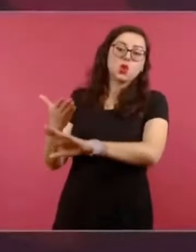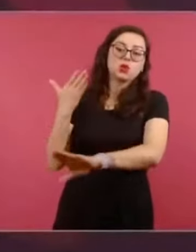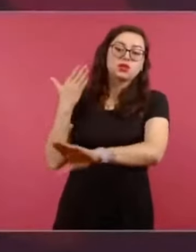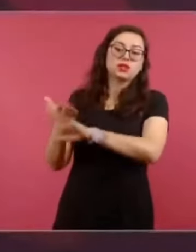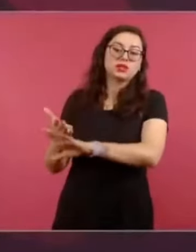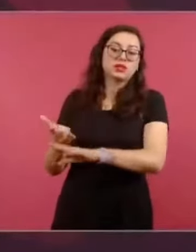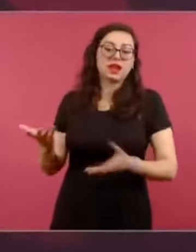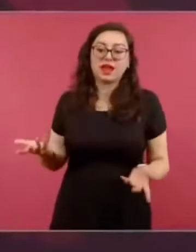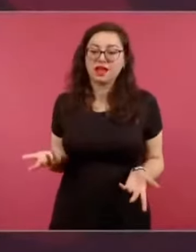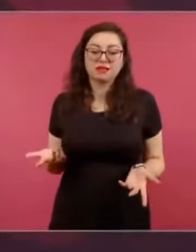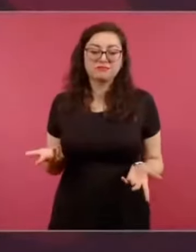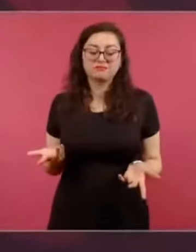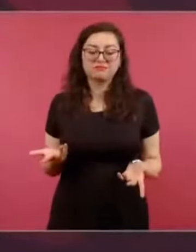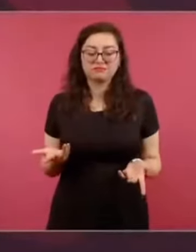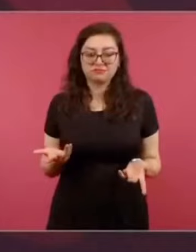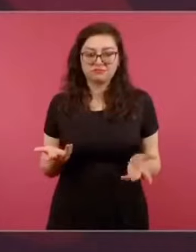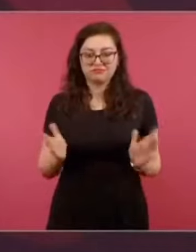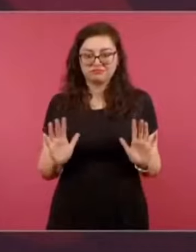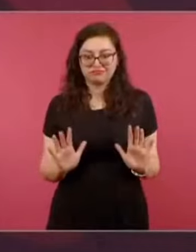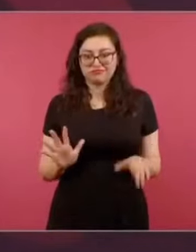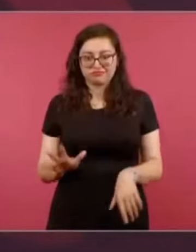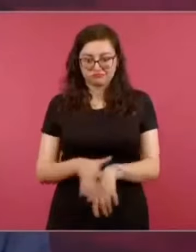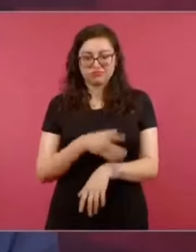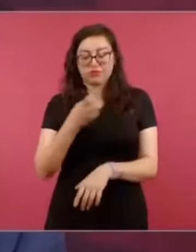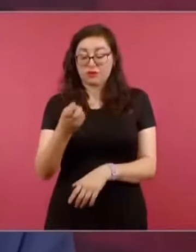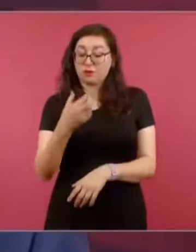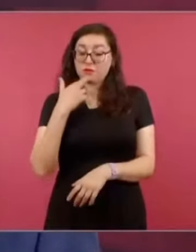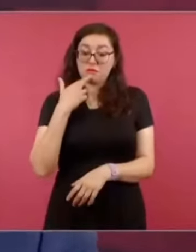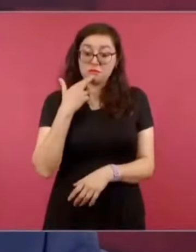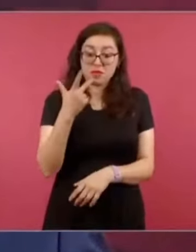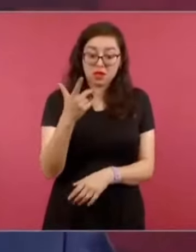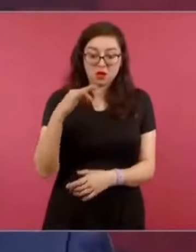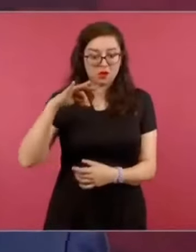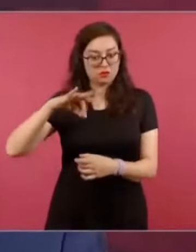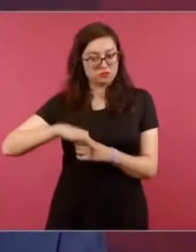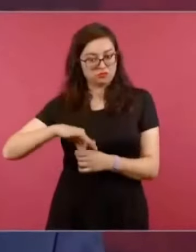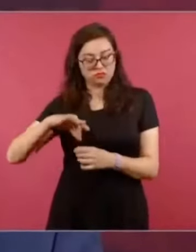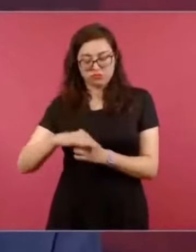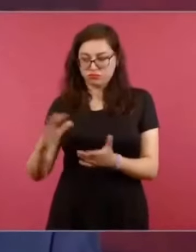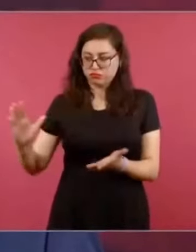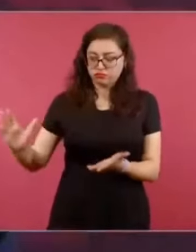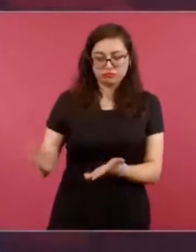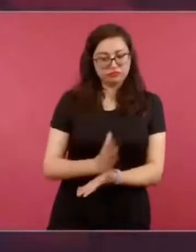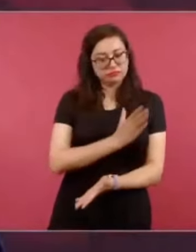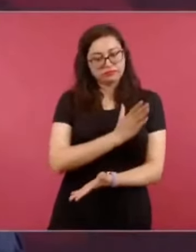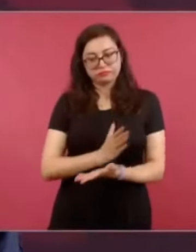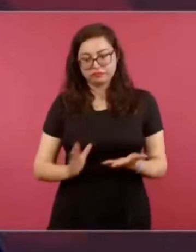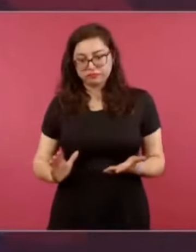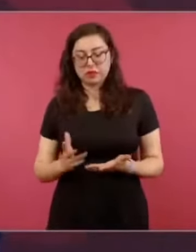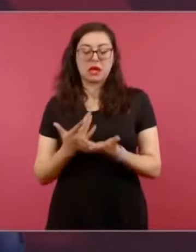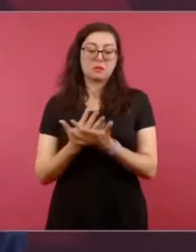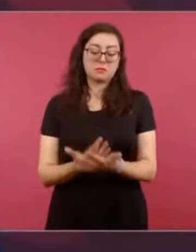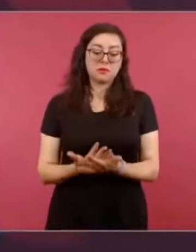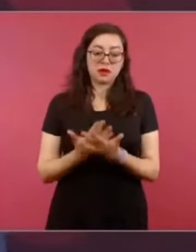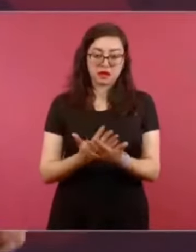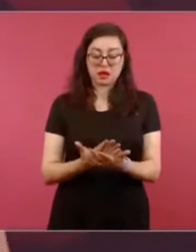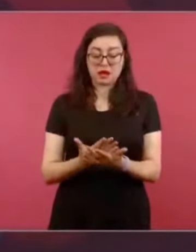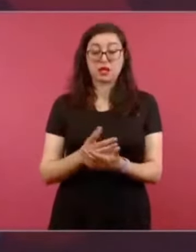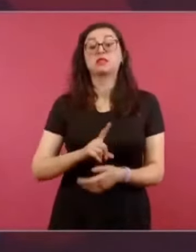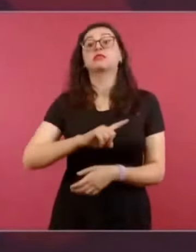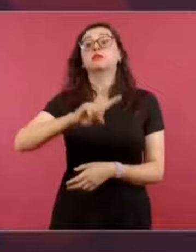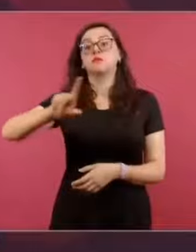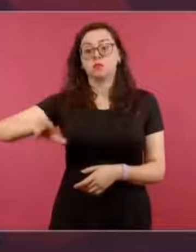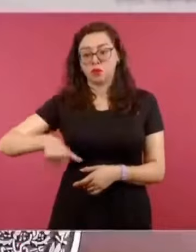Entonces, es mejor que pase la elección, no mezclar lo electoral con lo judicial,